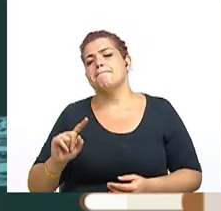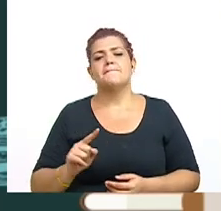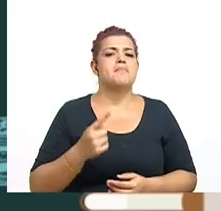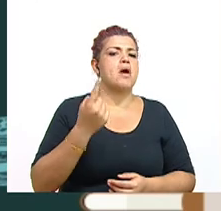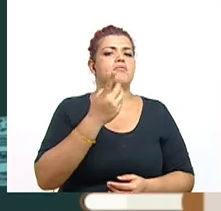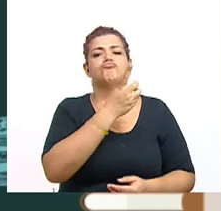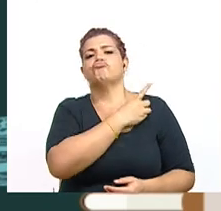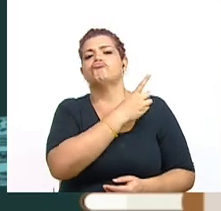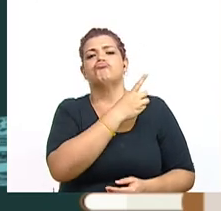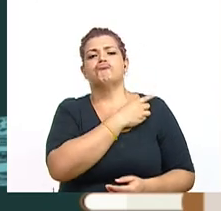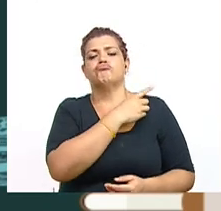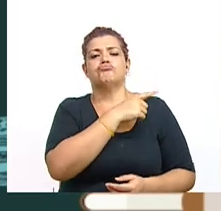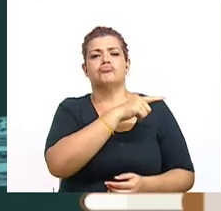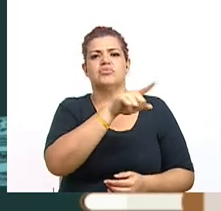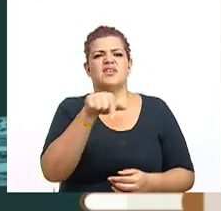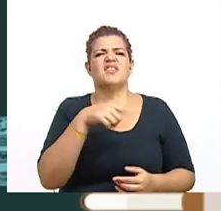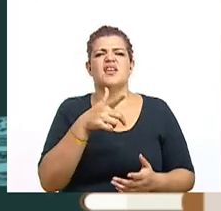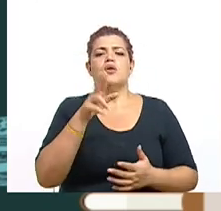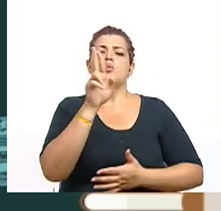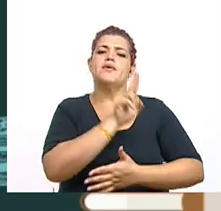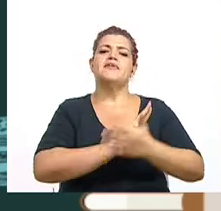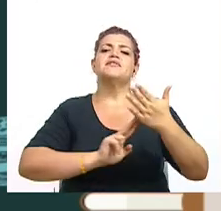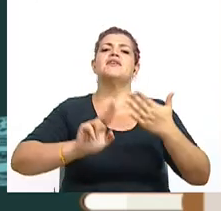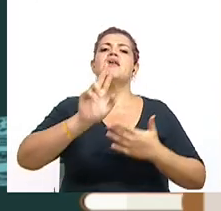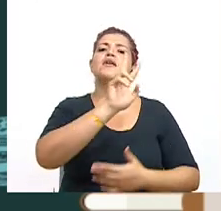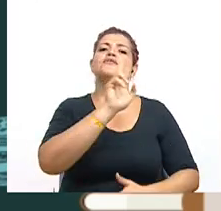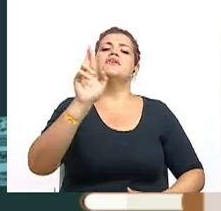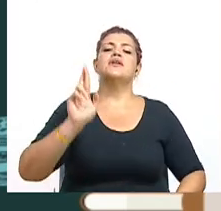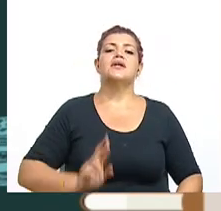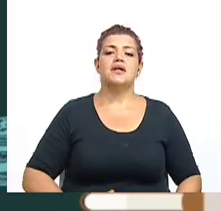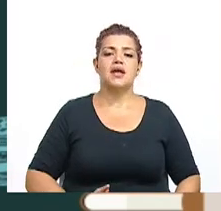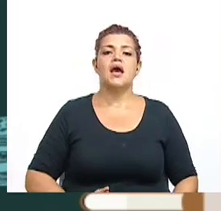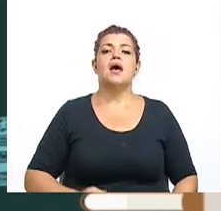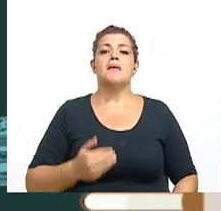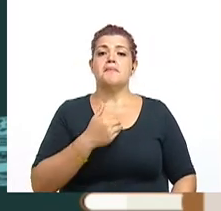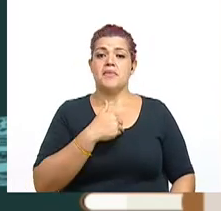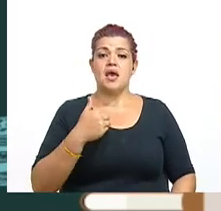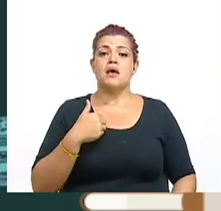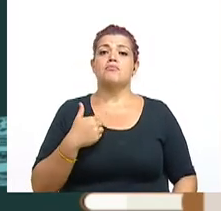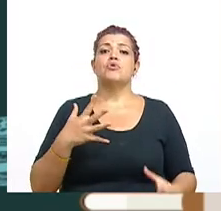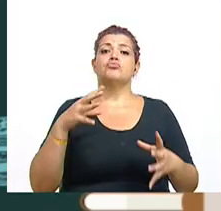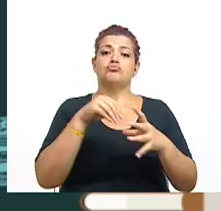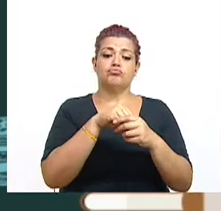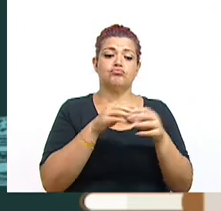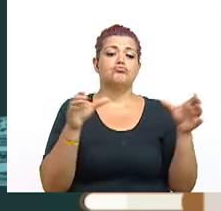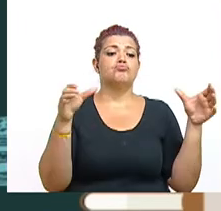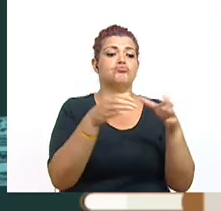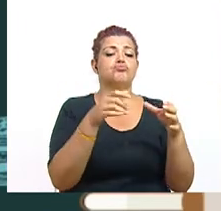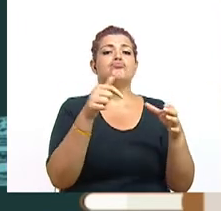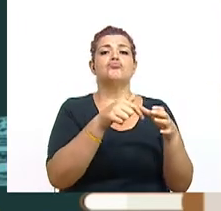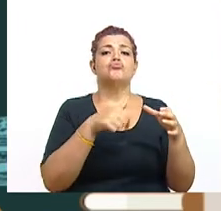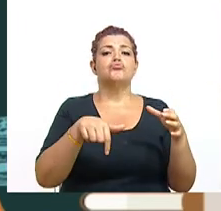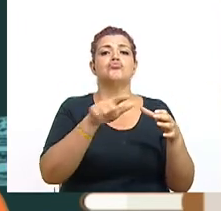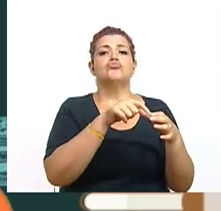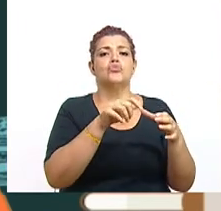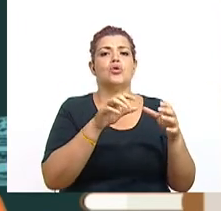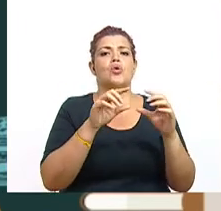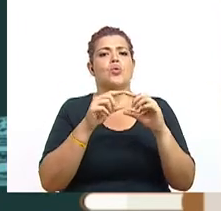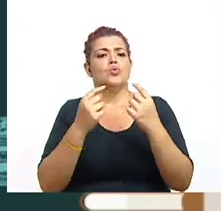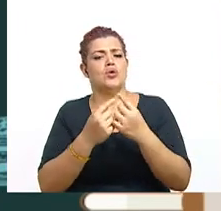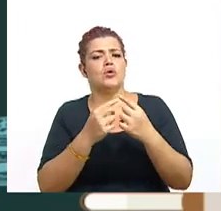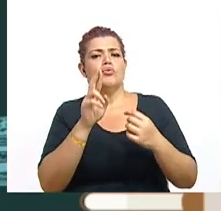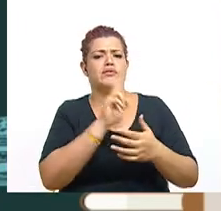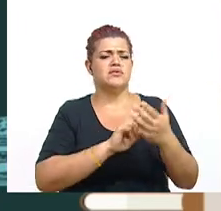rector de la Benemérita Universidad de Costa Rica, miembro del Consejo Universitario, profesor emérito y doctor